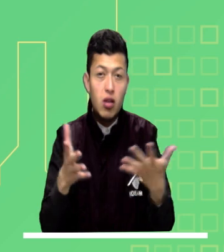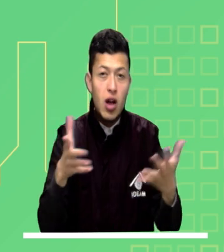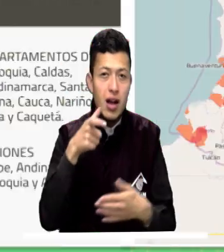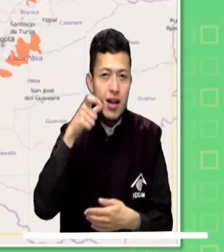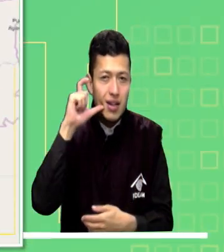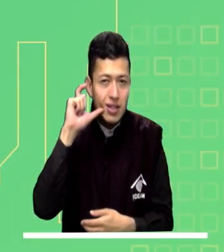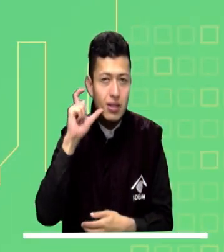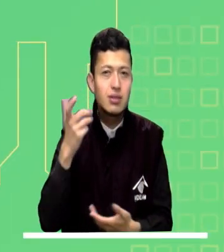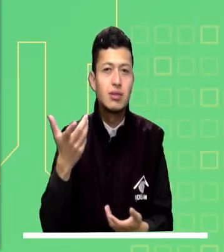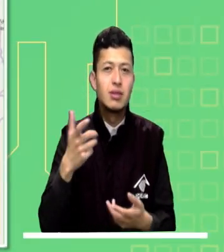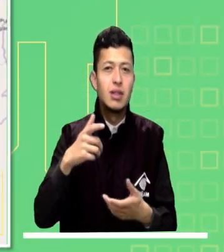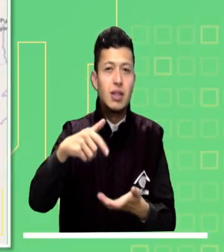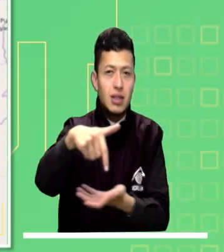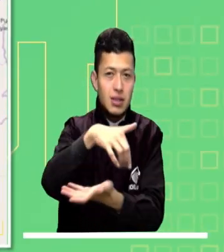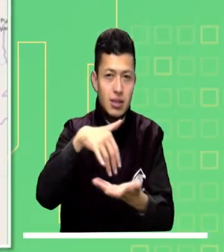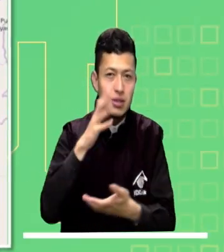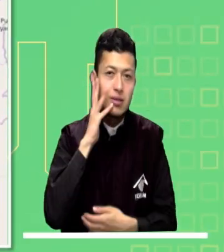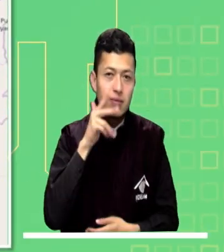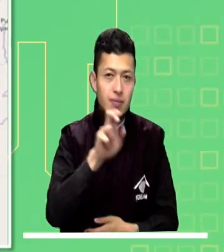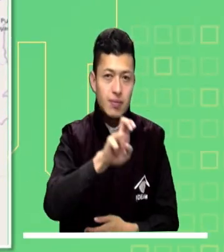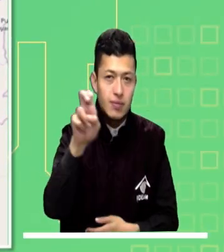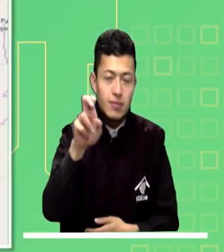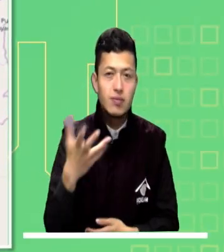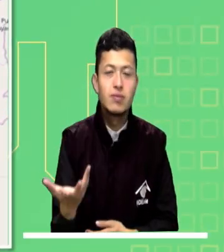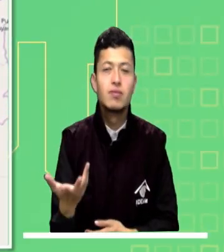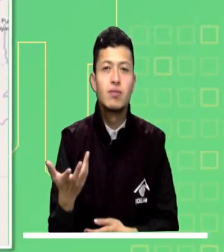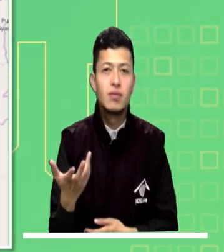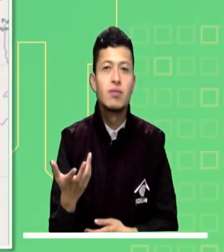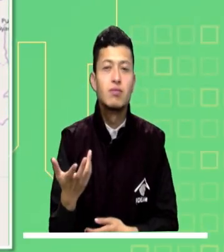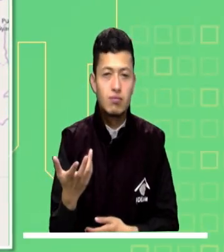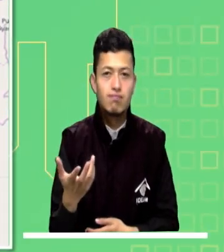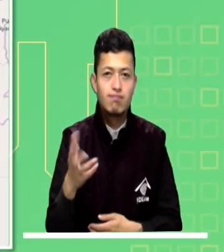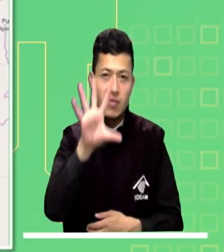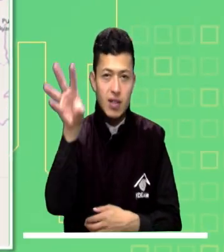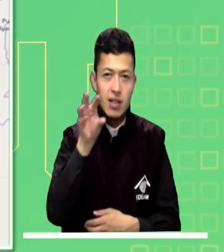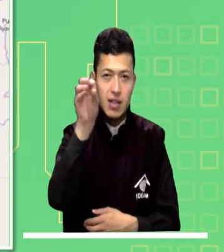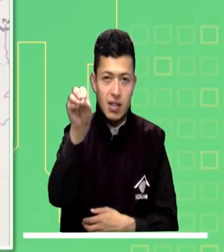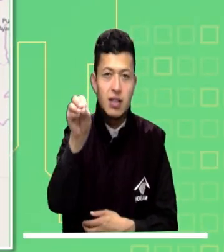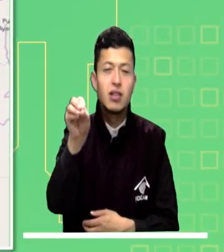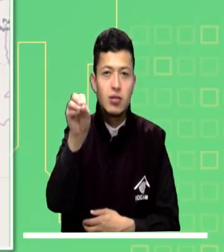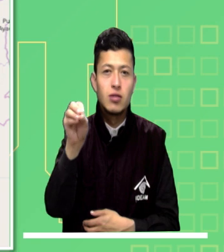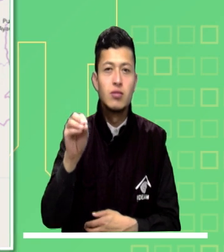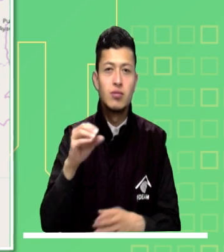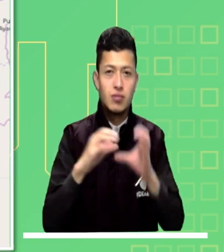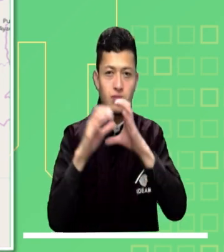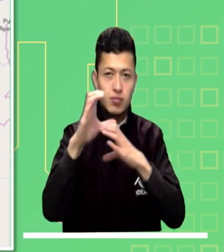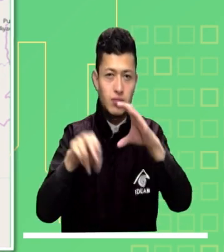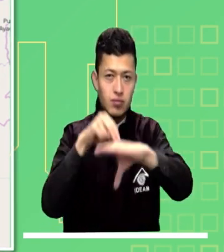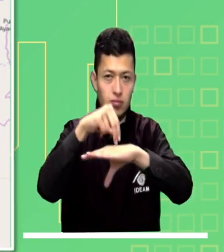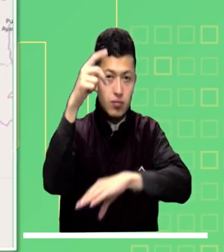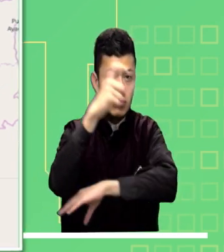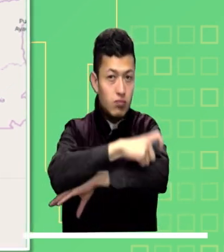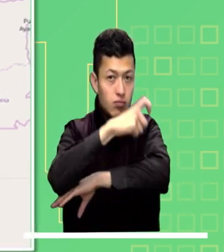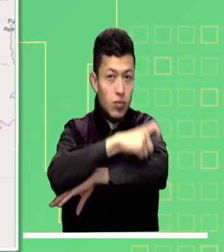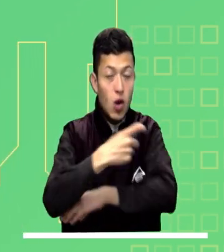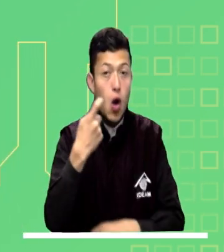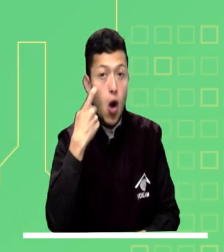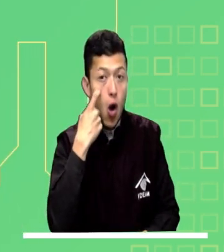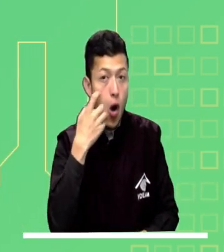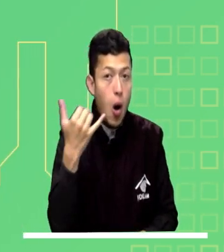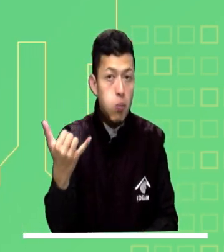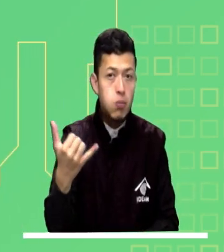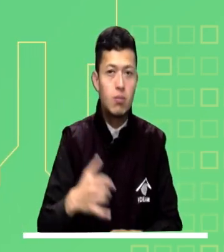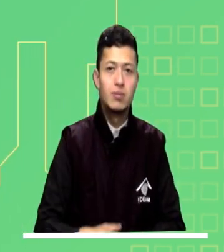por deslizamientos de tierra se encuentran los departamentos de Caltas, norte de Santander, Quindío, Santander, Cauca, Nariño y